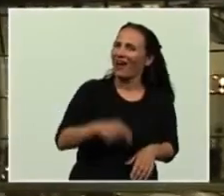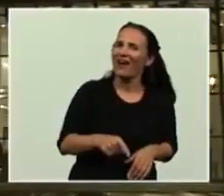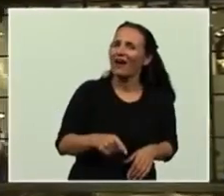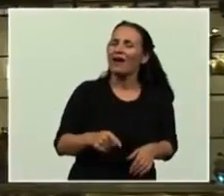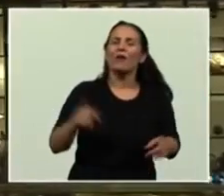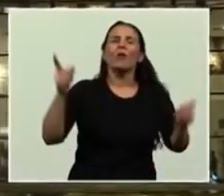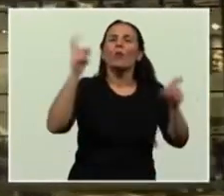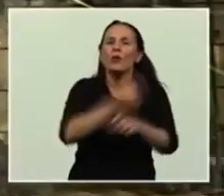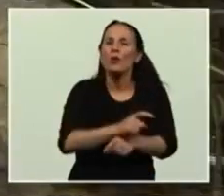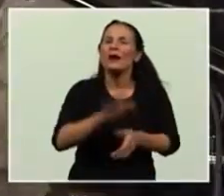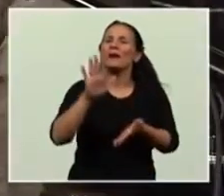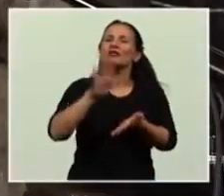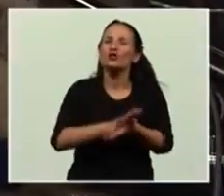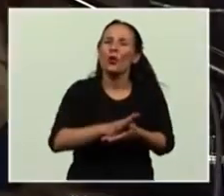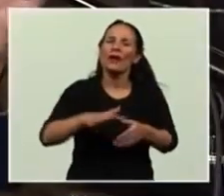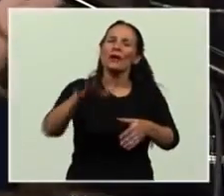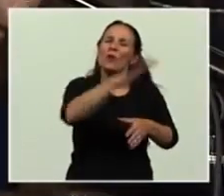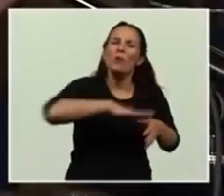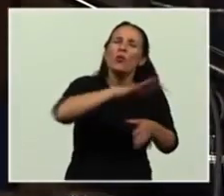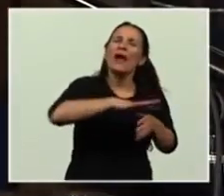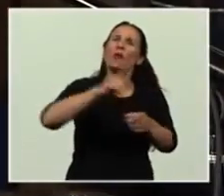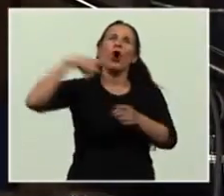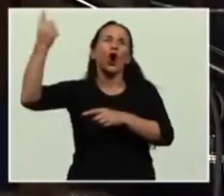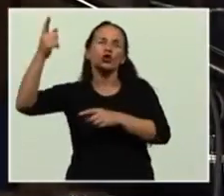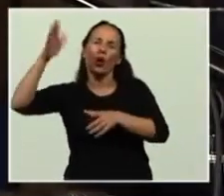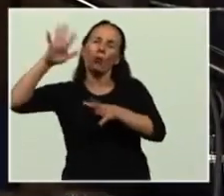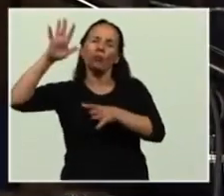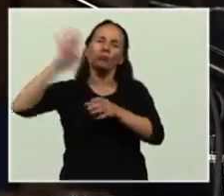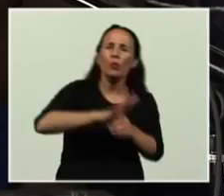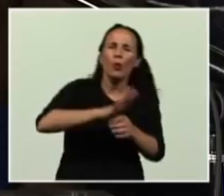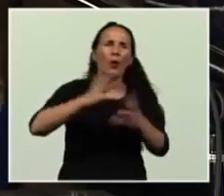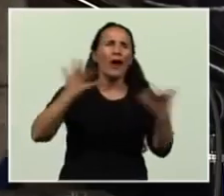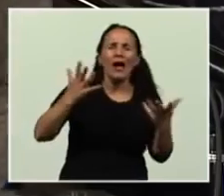el problema del sojuzgamiento de los pueblos, que lo he visto ahora cuando he estado en Europa,